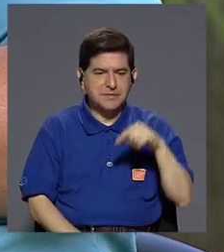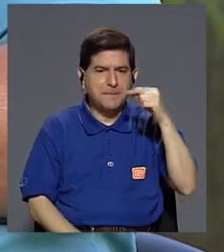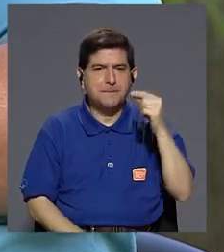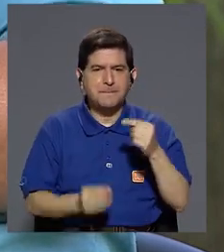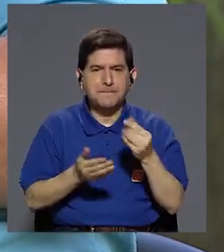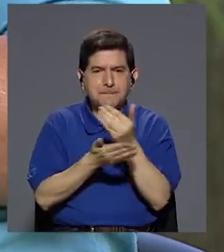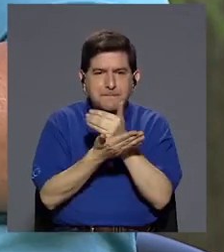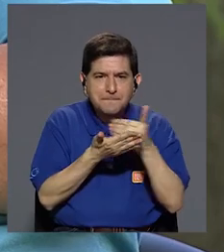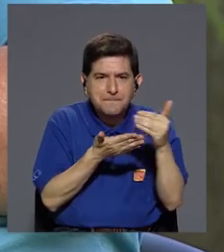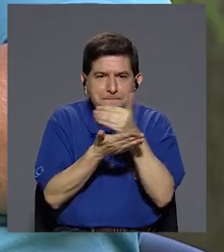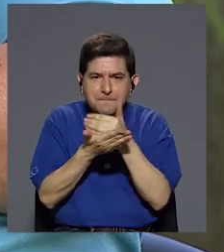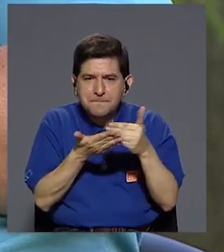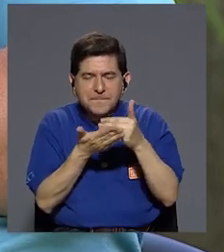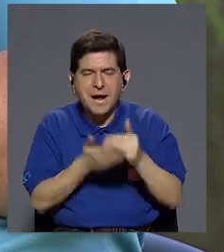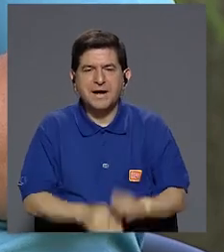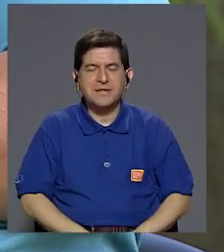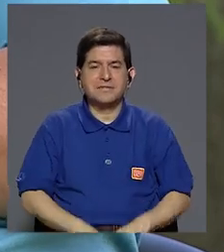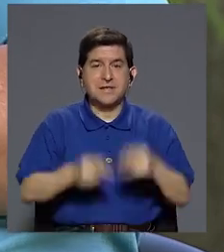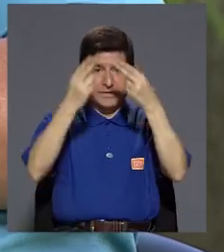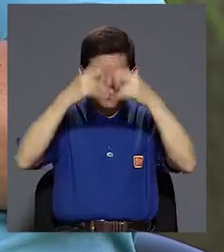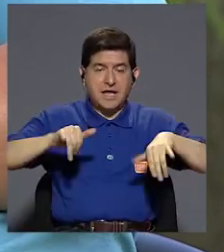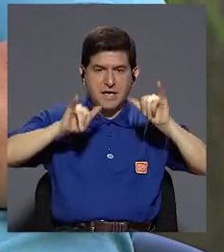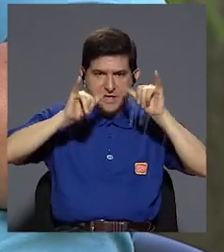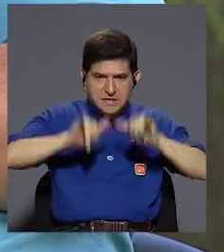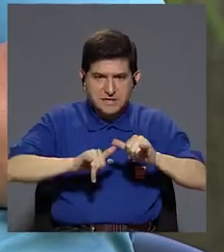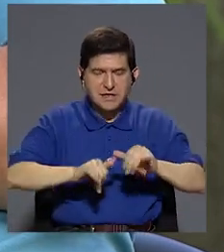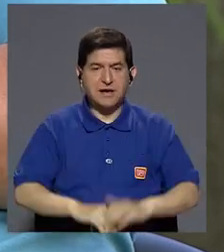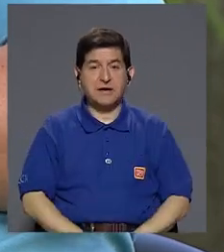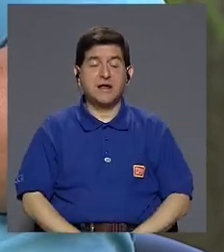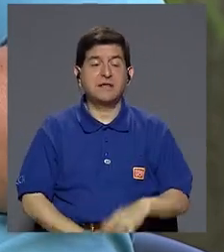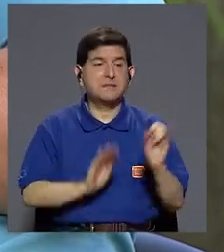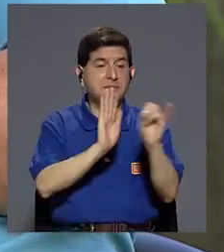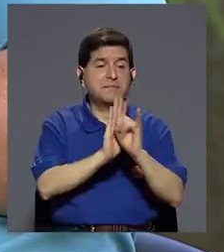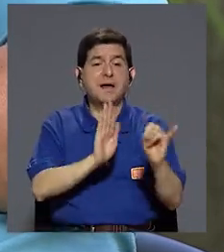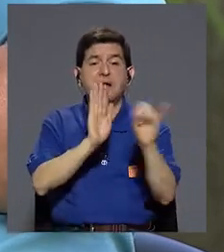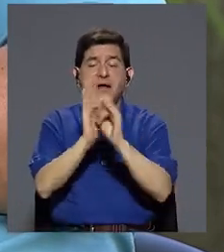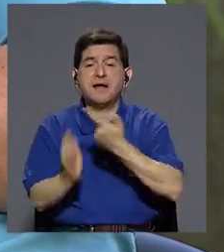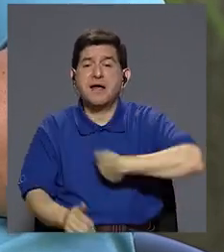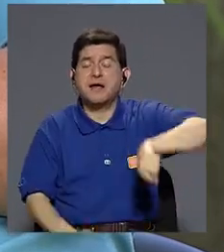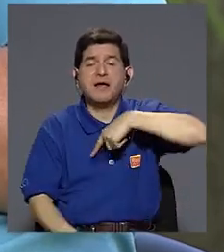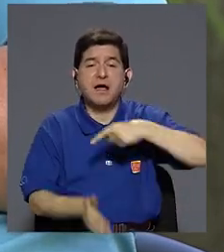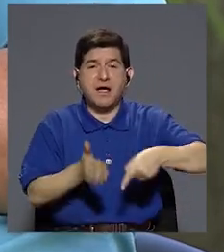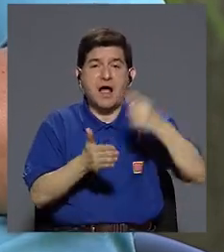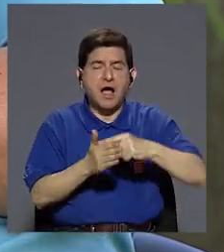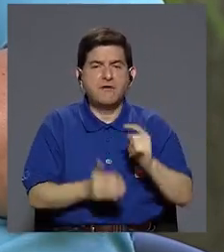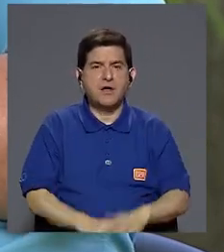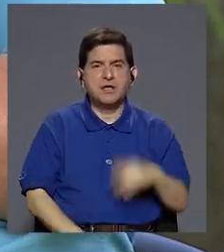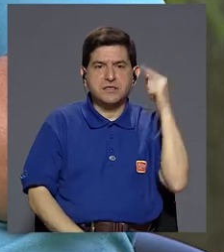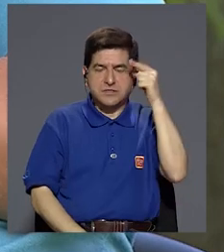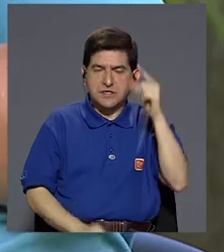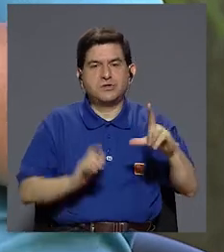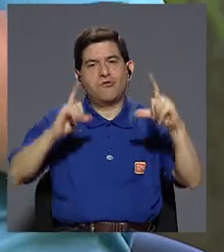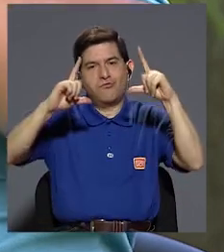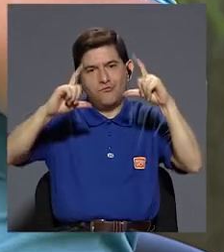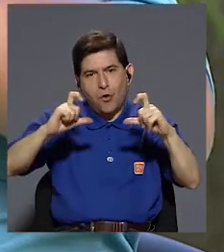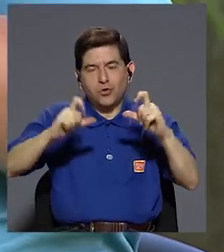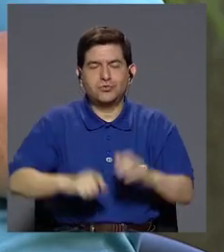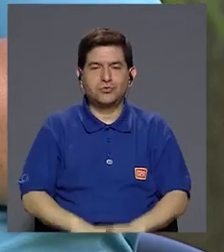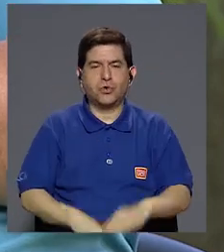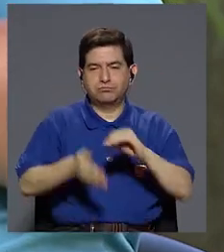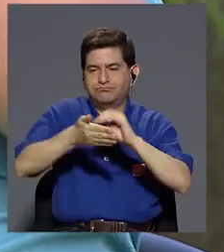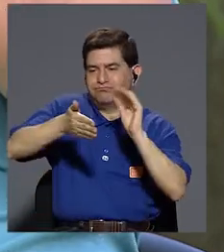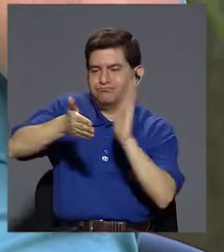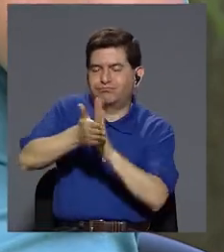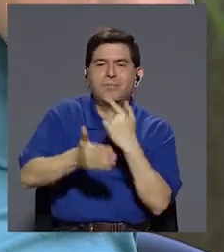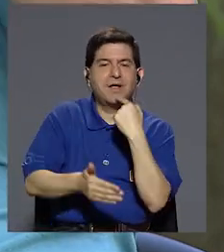migajas que vamos dejando en el internet para que nos identifiquen. A veces son muy obvias, ¿verdad? Una foto, taggeada,